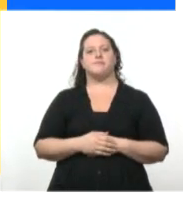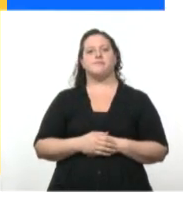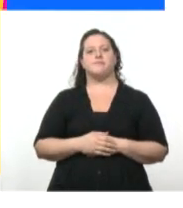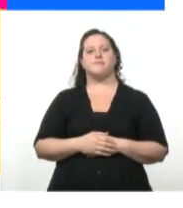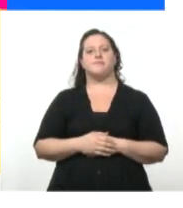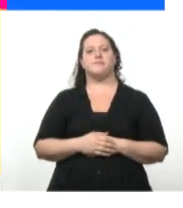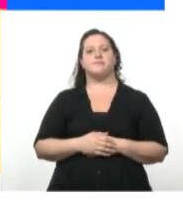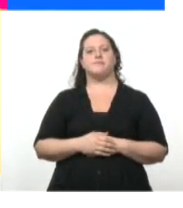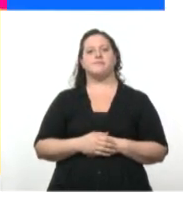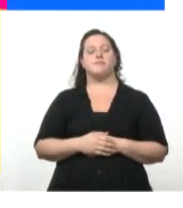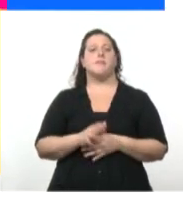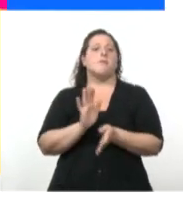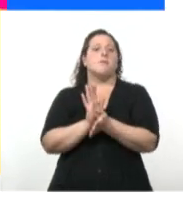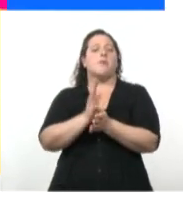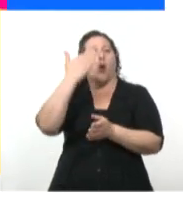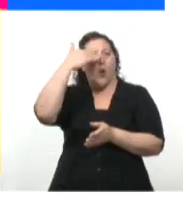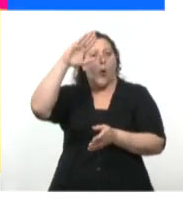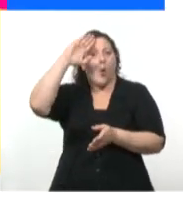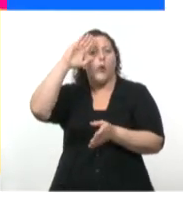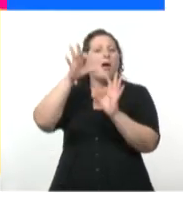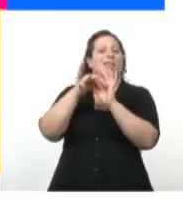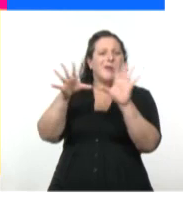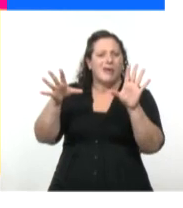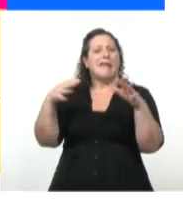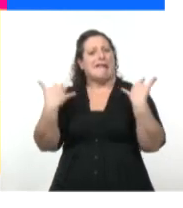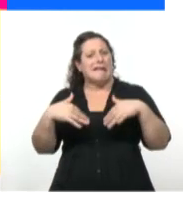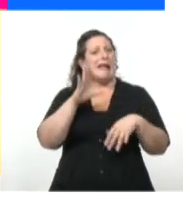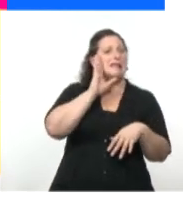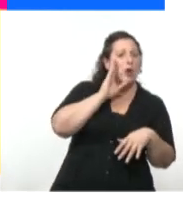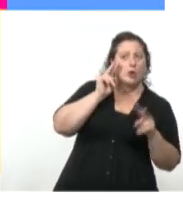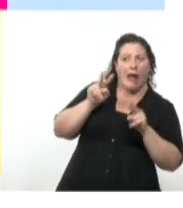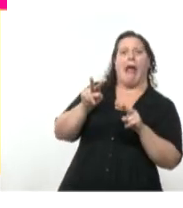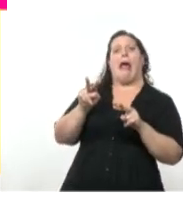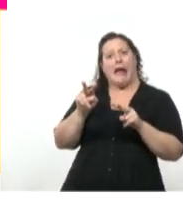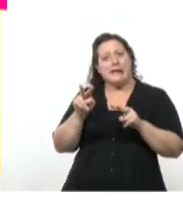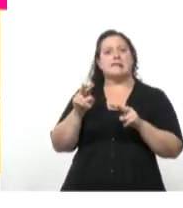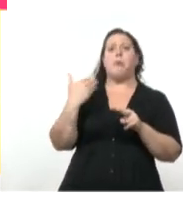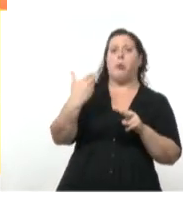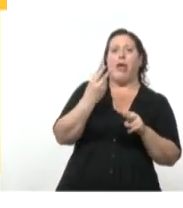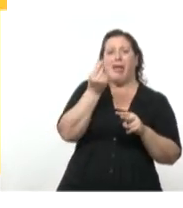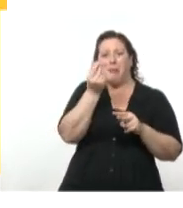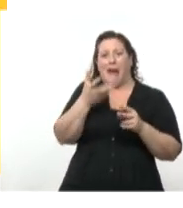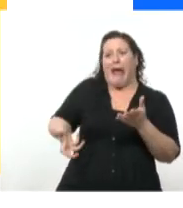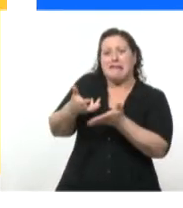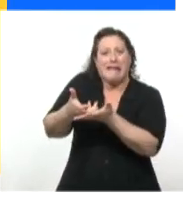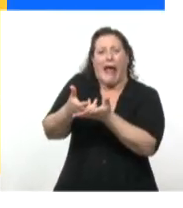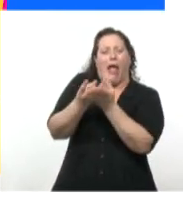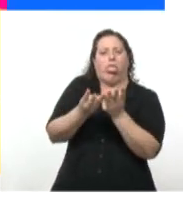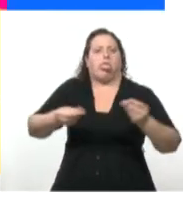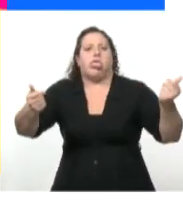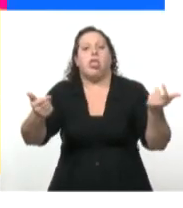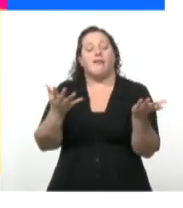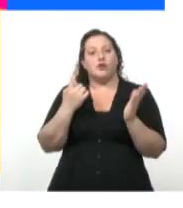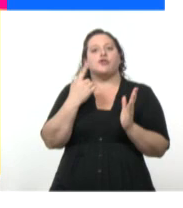Como una Cuba independiente puede hacer peligrar las inversiones estadounidenses en la isla, en 1898 los Estados